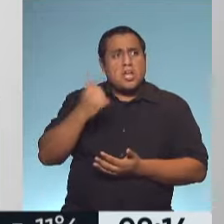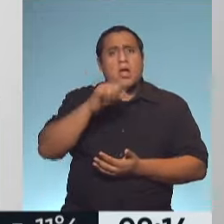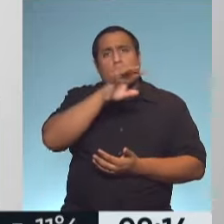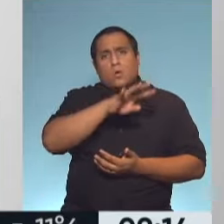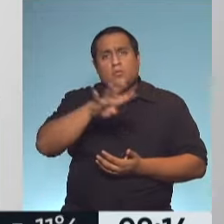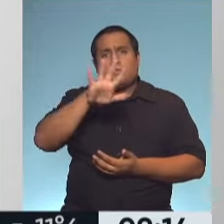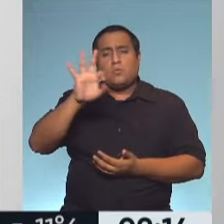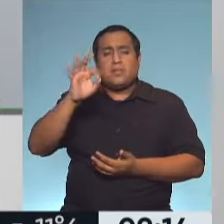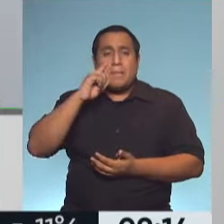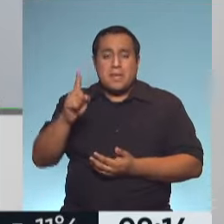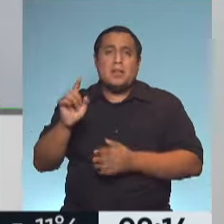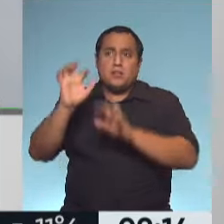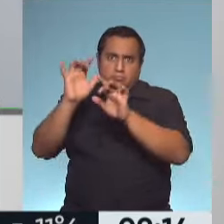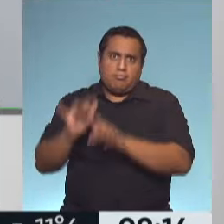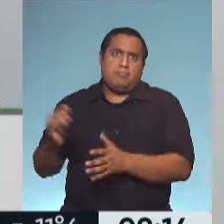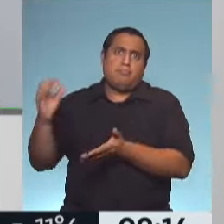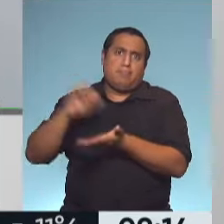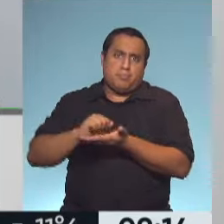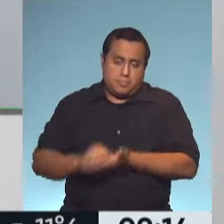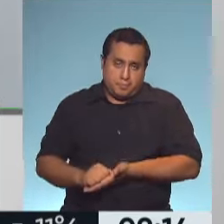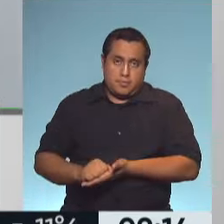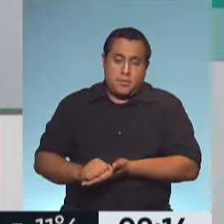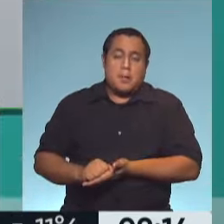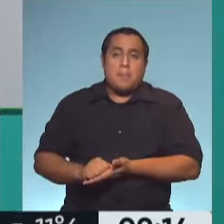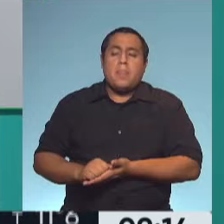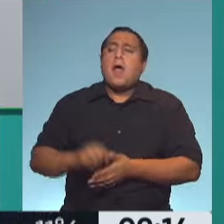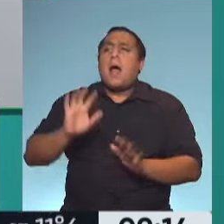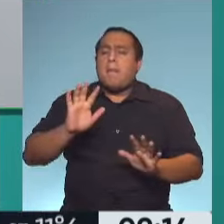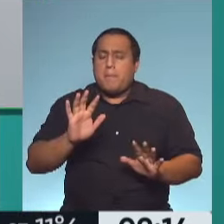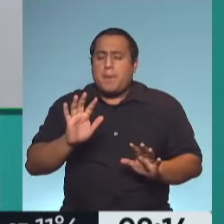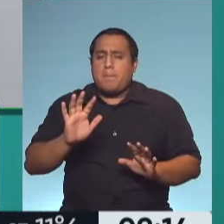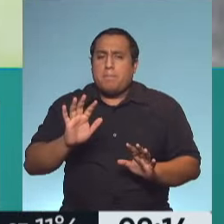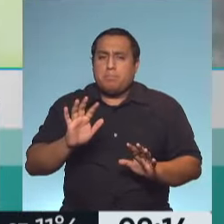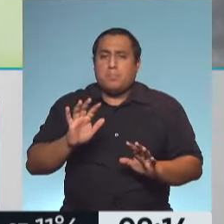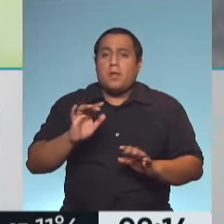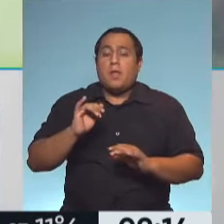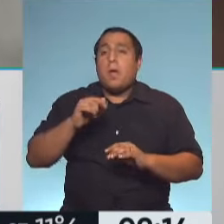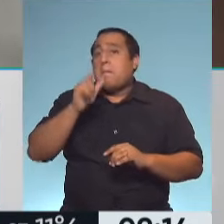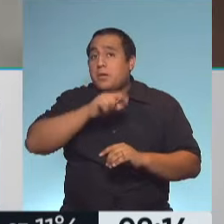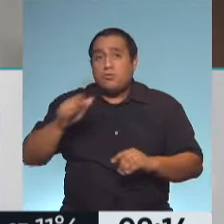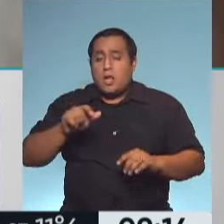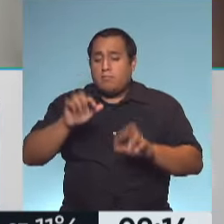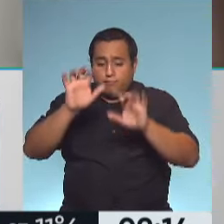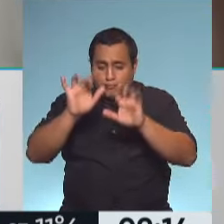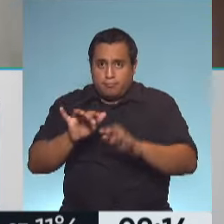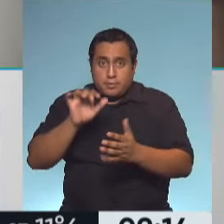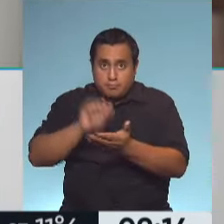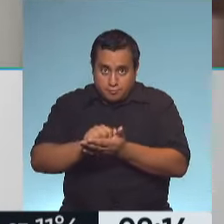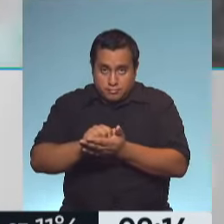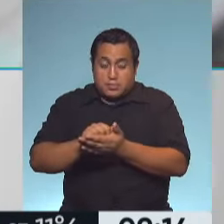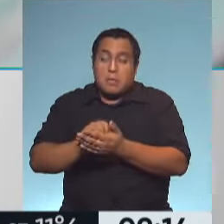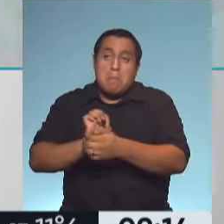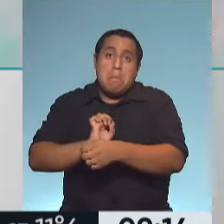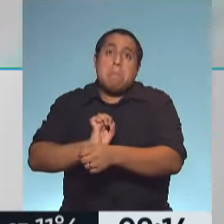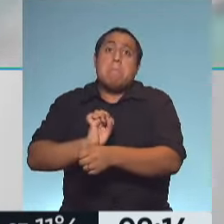.000 inscriptos en la última semana. para repasar entonces, para repasar, la gente se anota y así como llega el